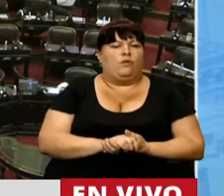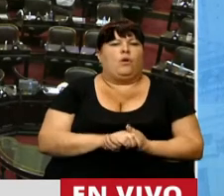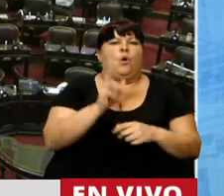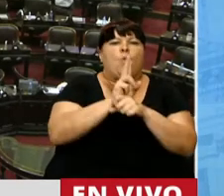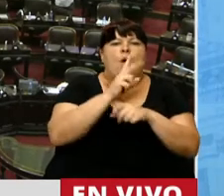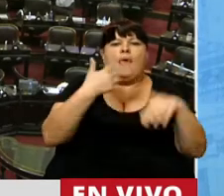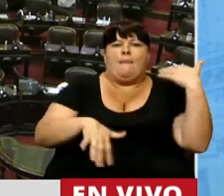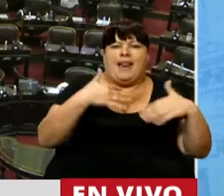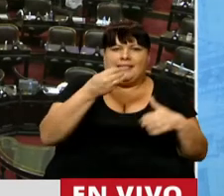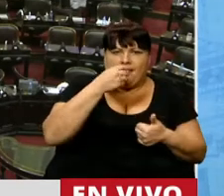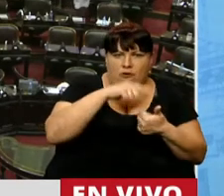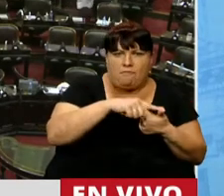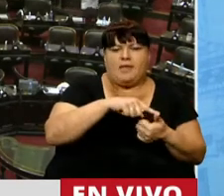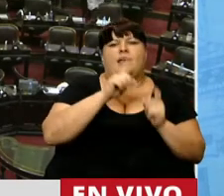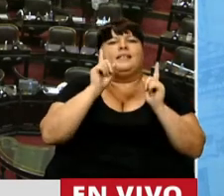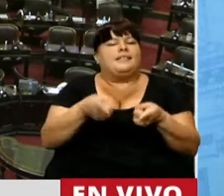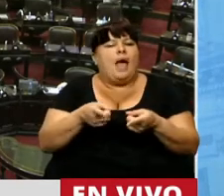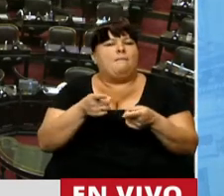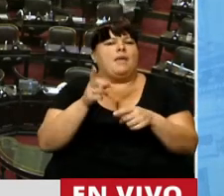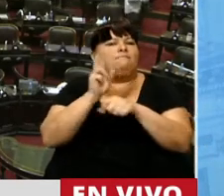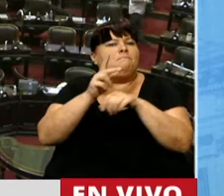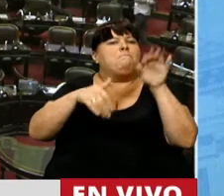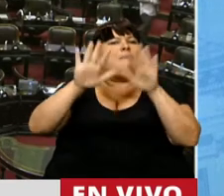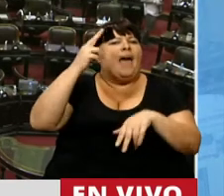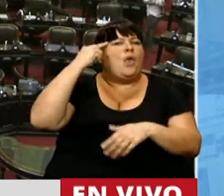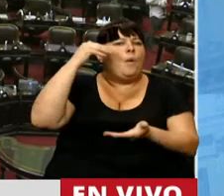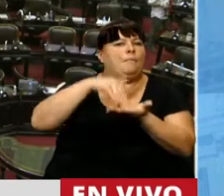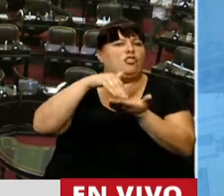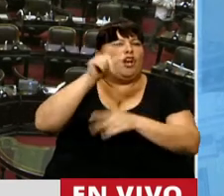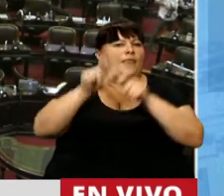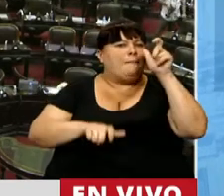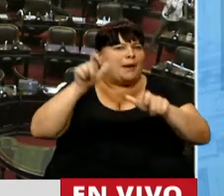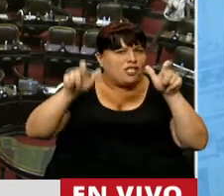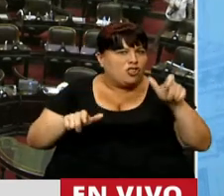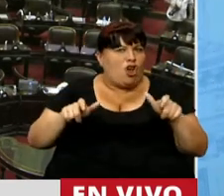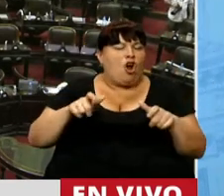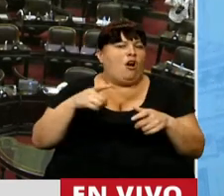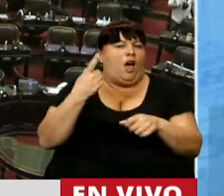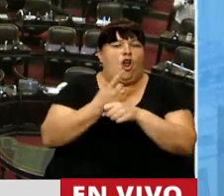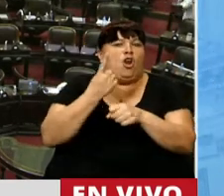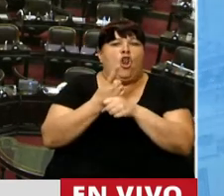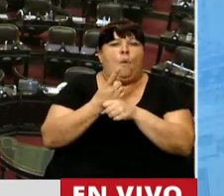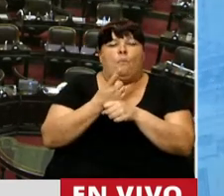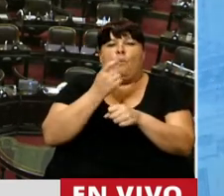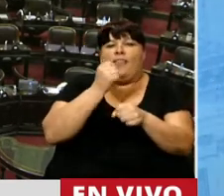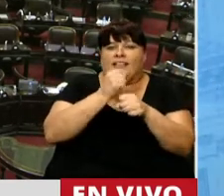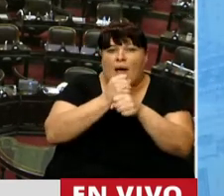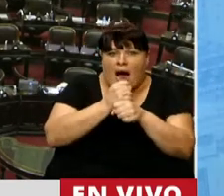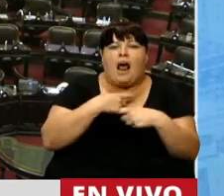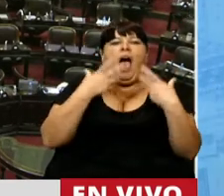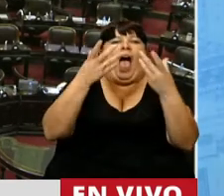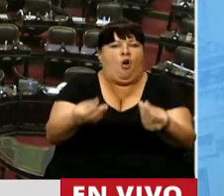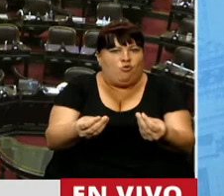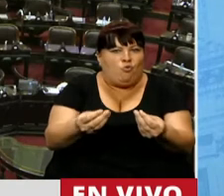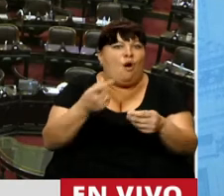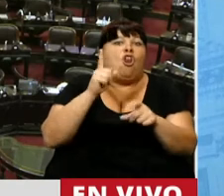sostuvimos la emergencia alimentaria y sostuvimos a más de 9 millones de personas que quedaron imposibilitadas de trabajar por